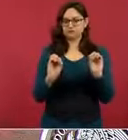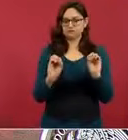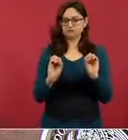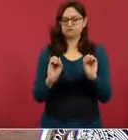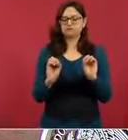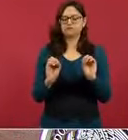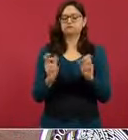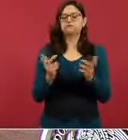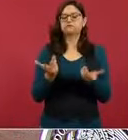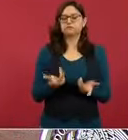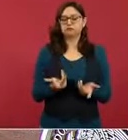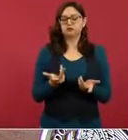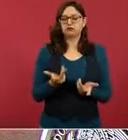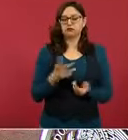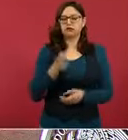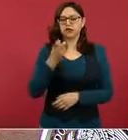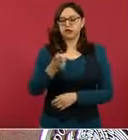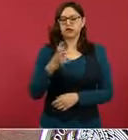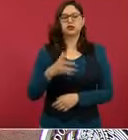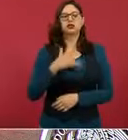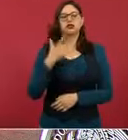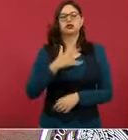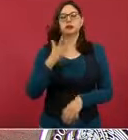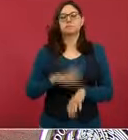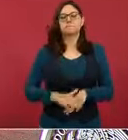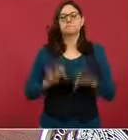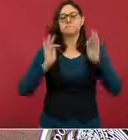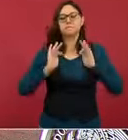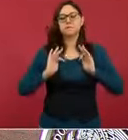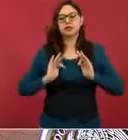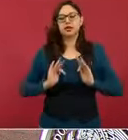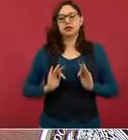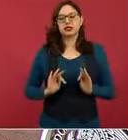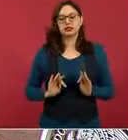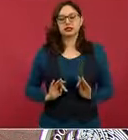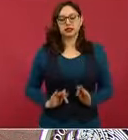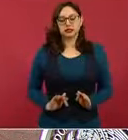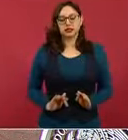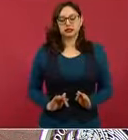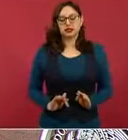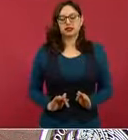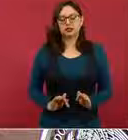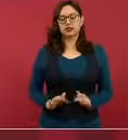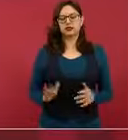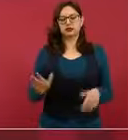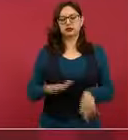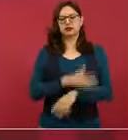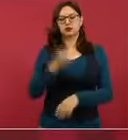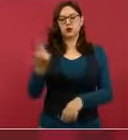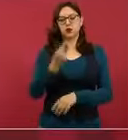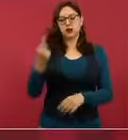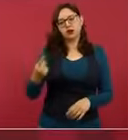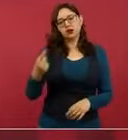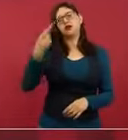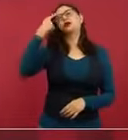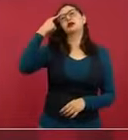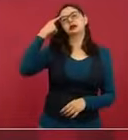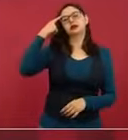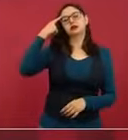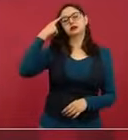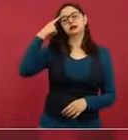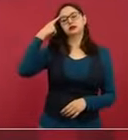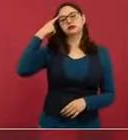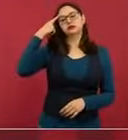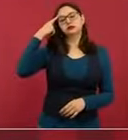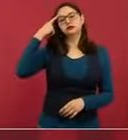consuela, porque sí se pensó que habían perdido la vida de